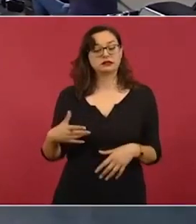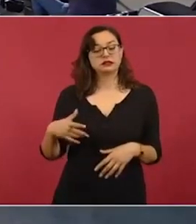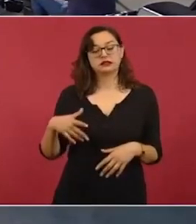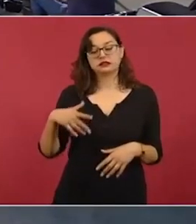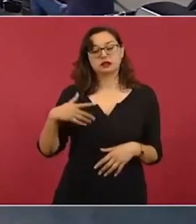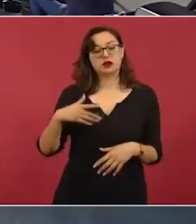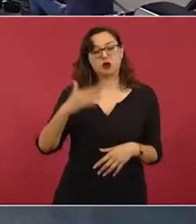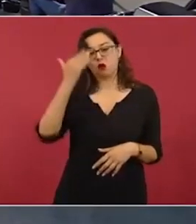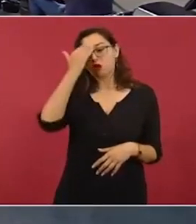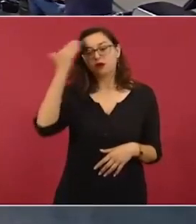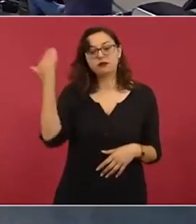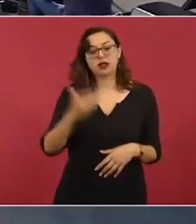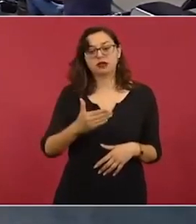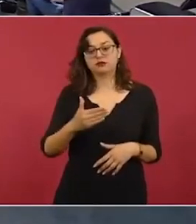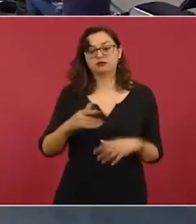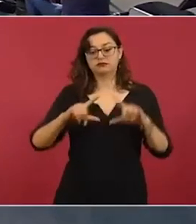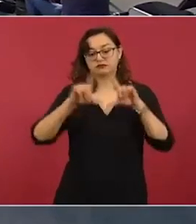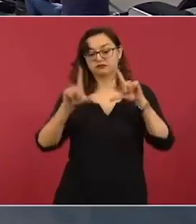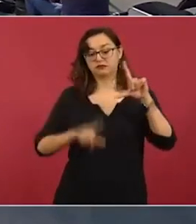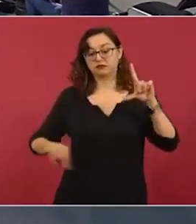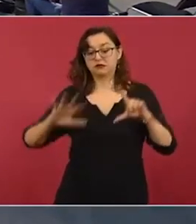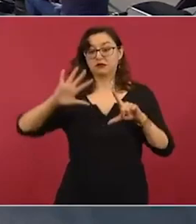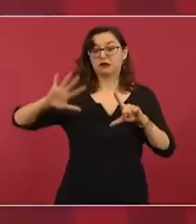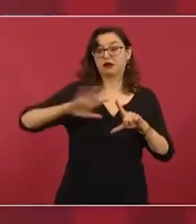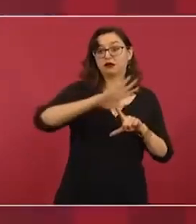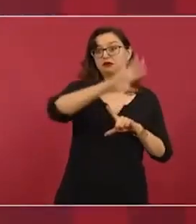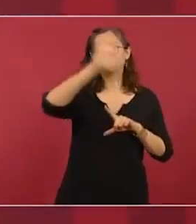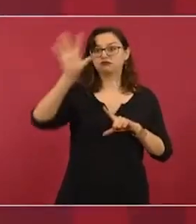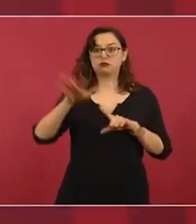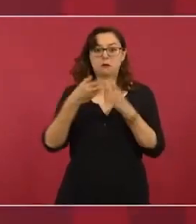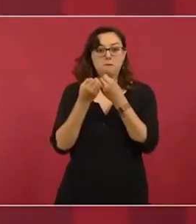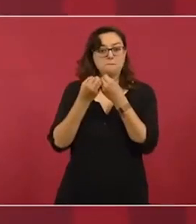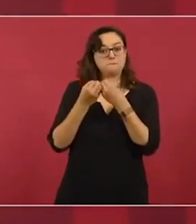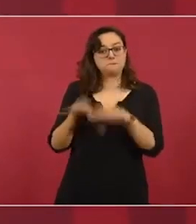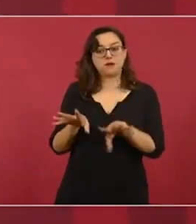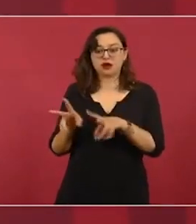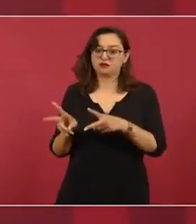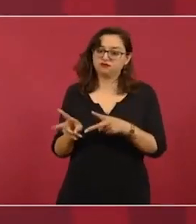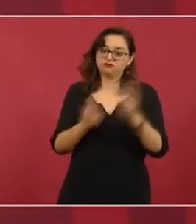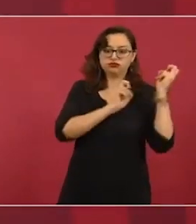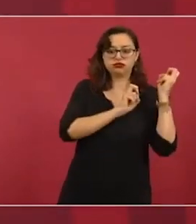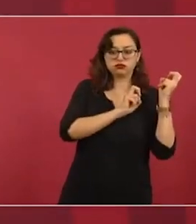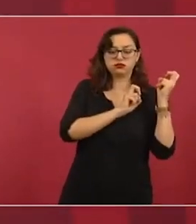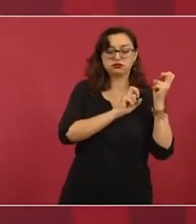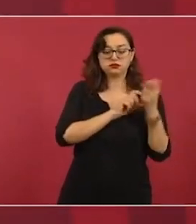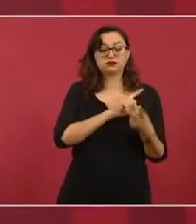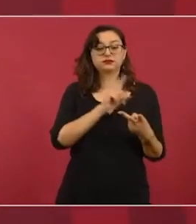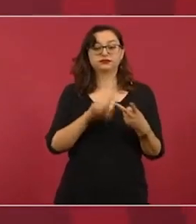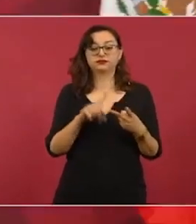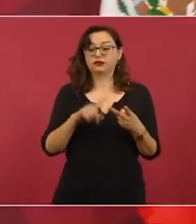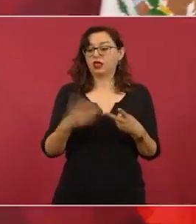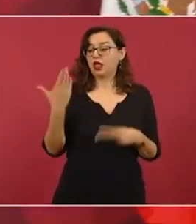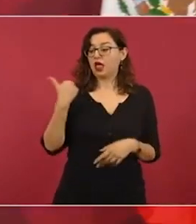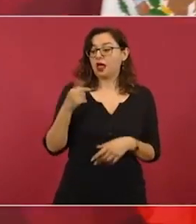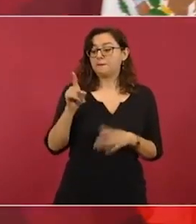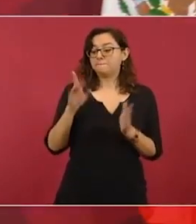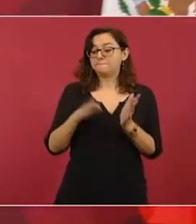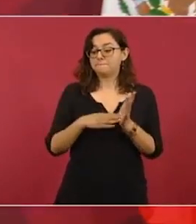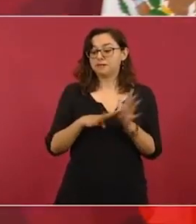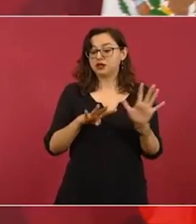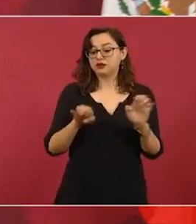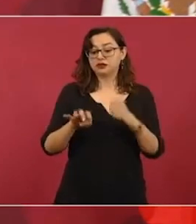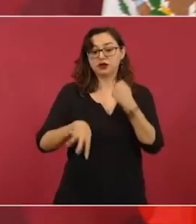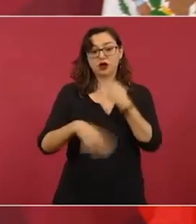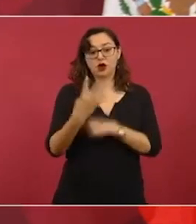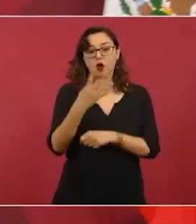mitad de nuestro territorio. Y todavía, en siglo pasado, en 1914, nos